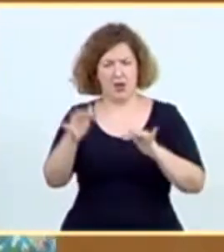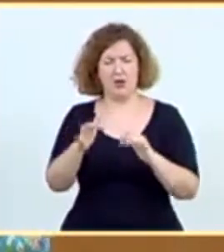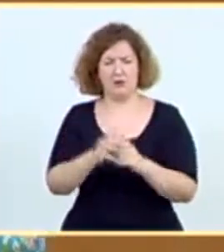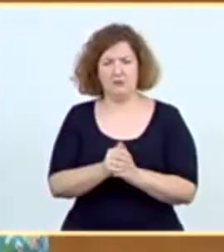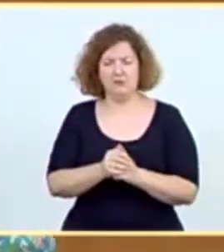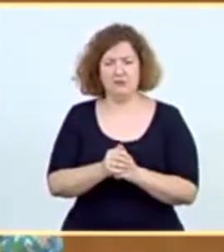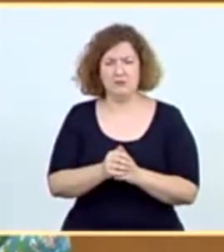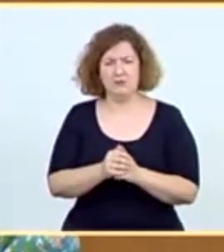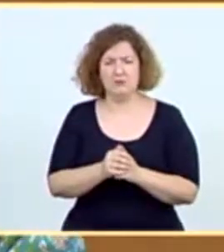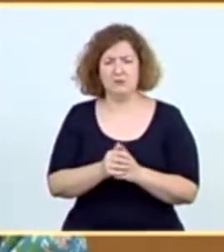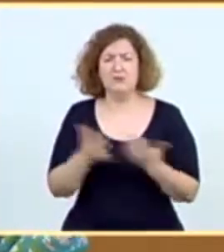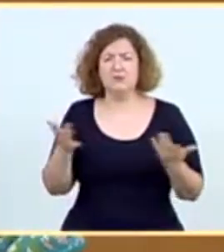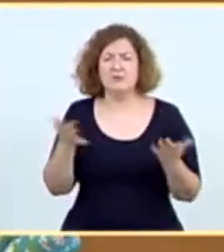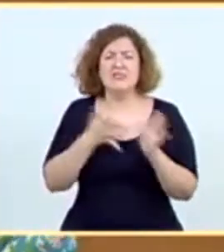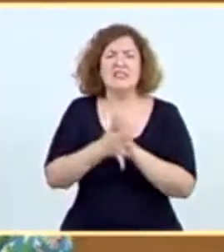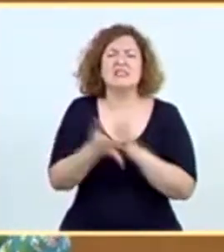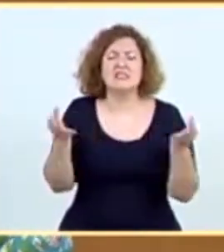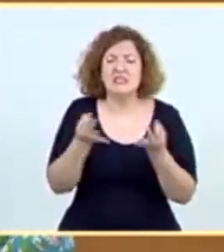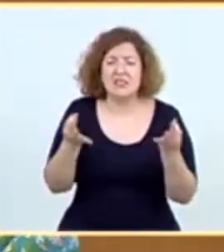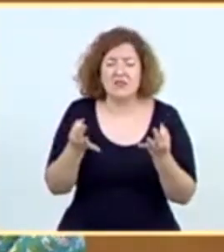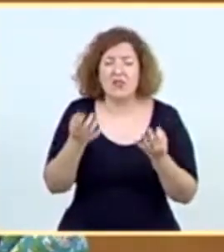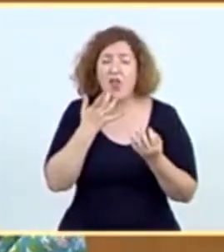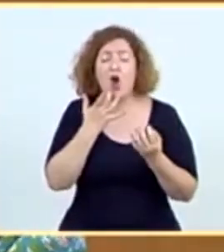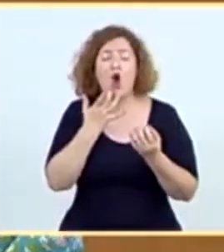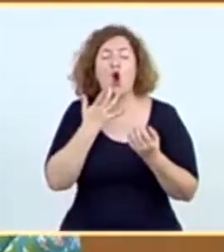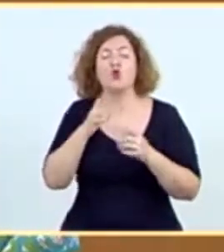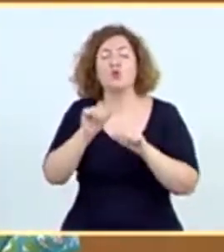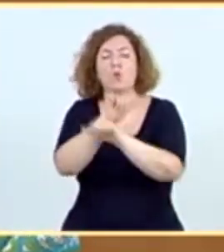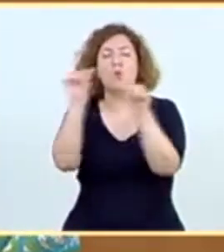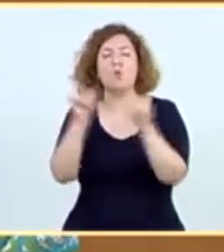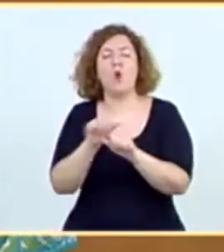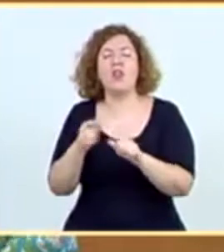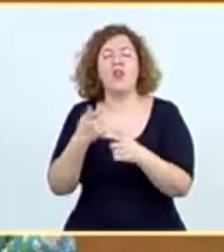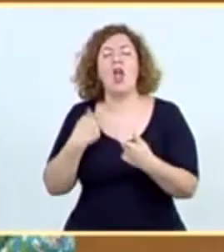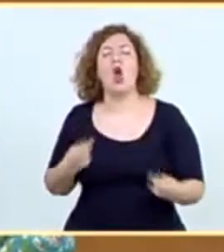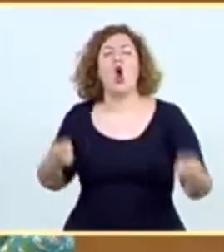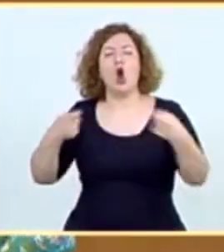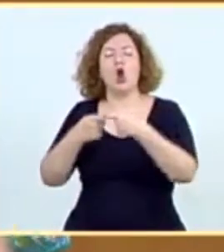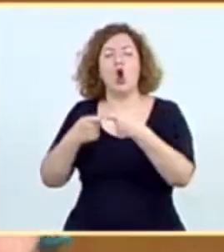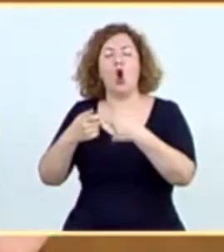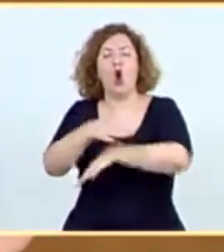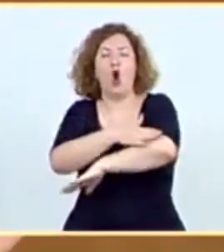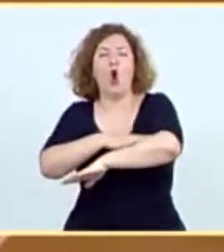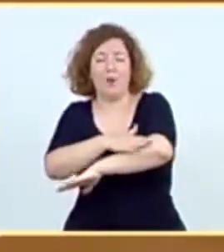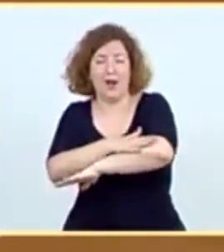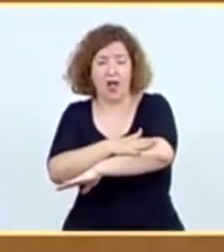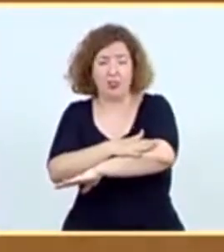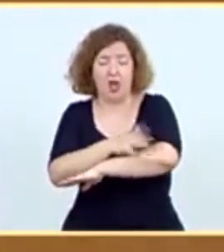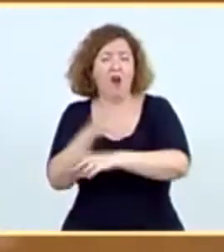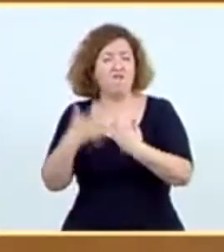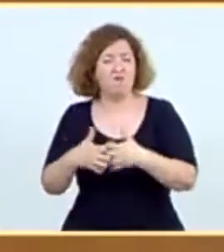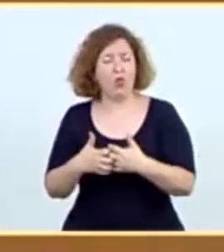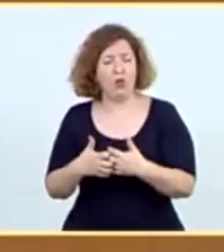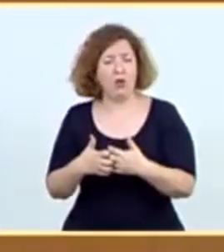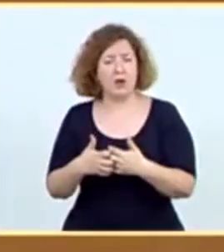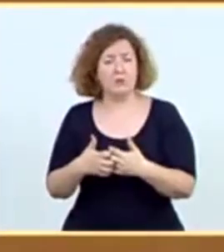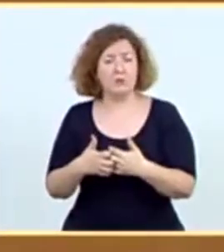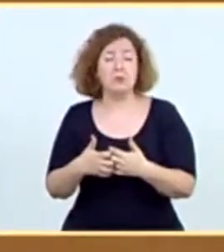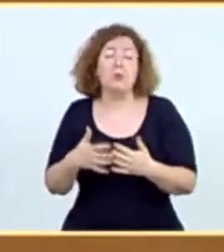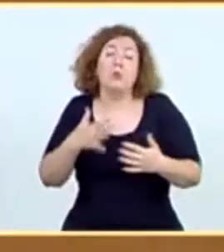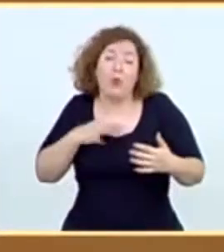¿Qué significado, señorías? Que el modelo de cogobernanza está funcionando. Que se puede mejorar, sin duda alguna,